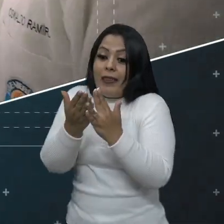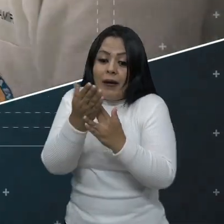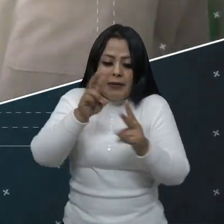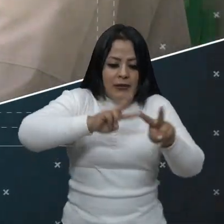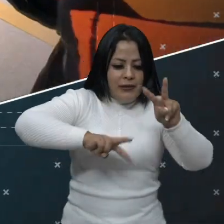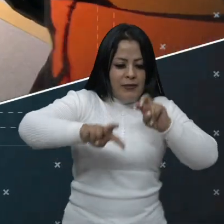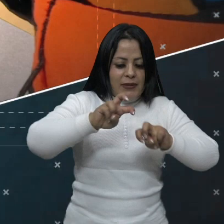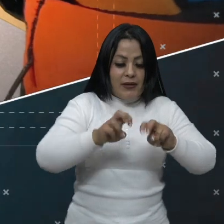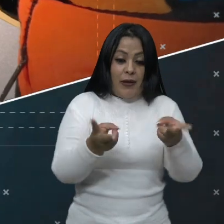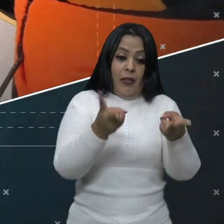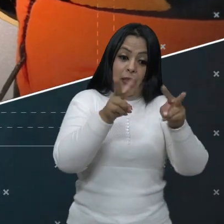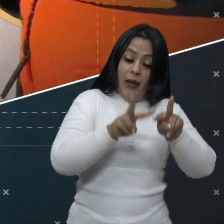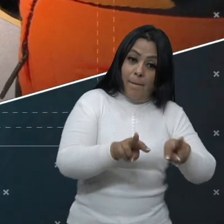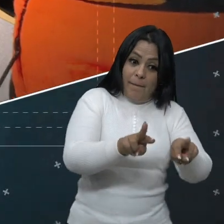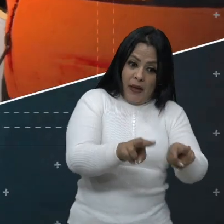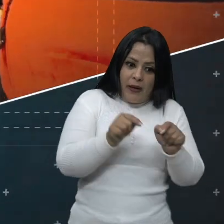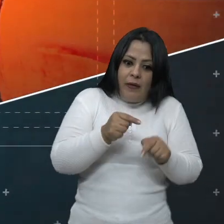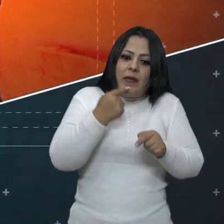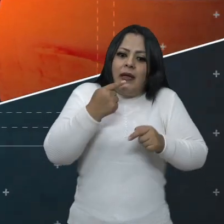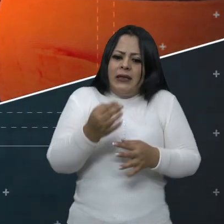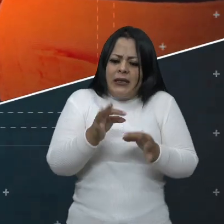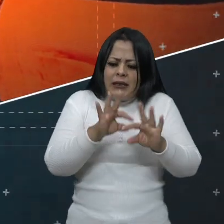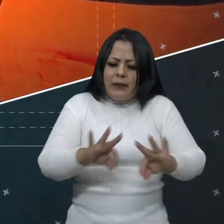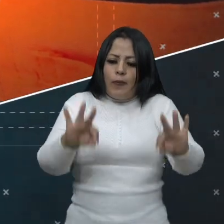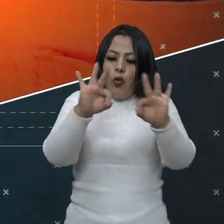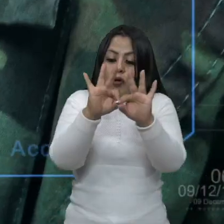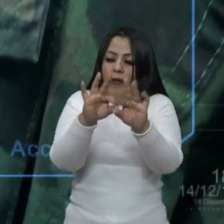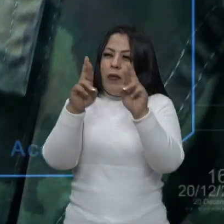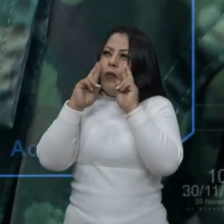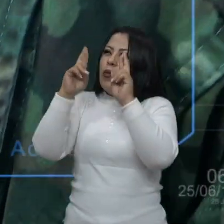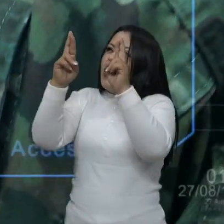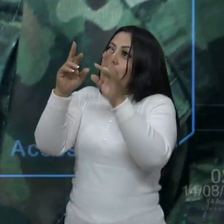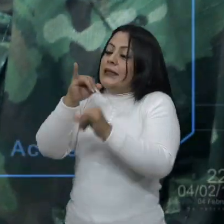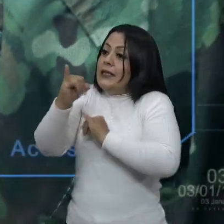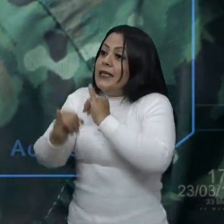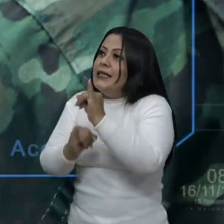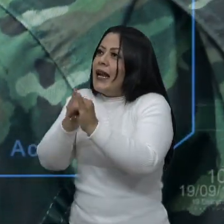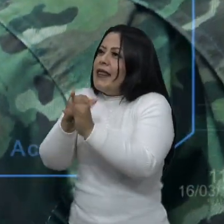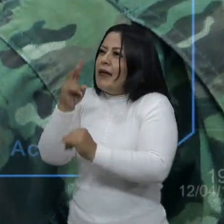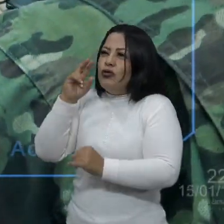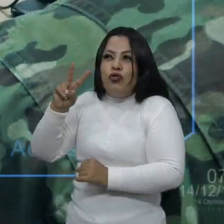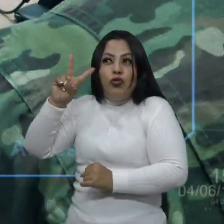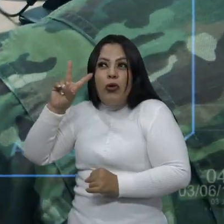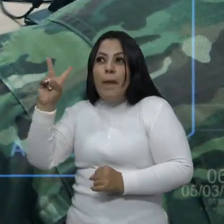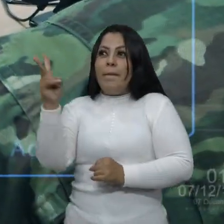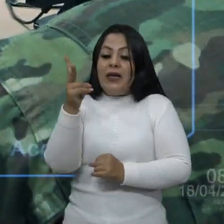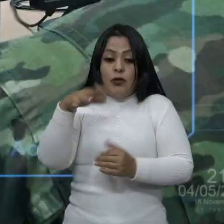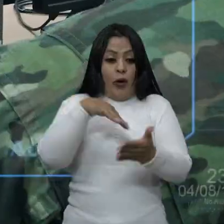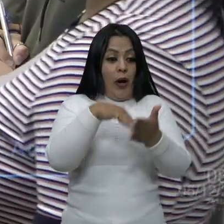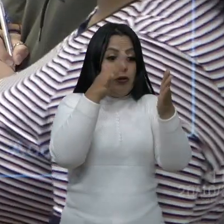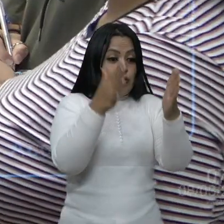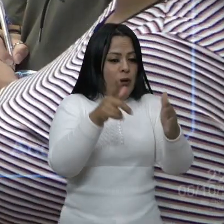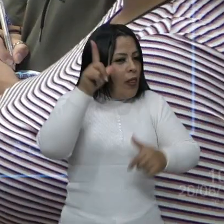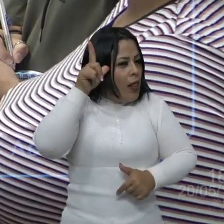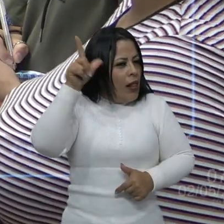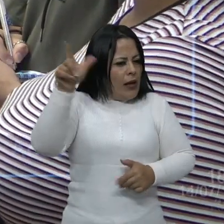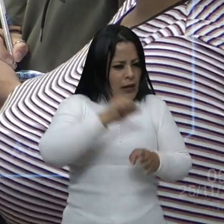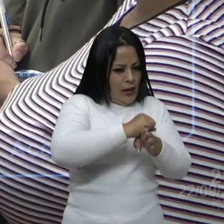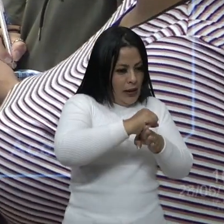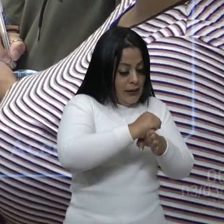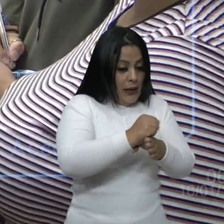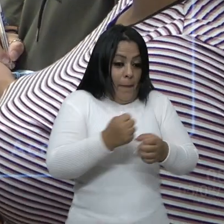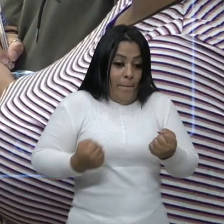investigación, también enfatiza la relevancia de una visión internacional que prepara a los estudiantes para ser líderes y